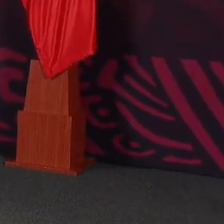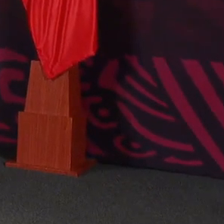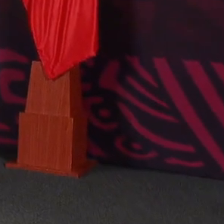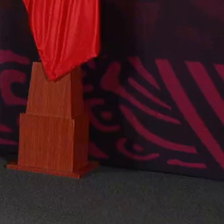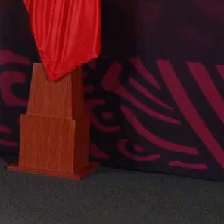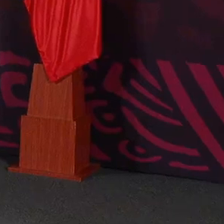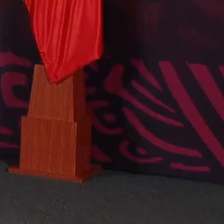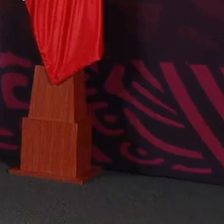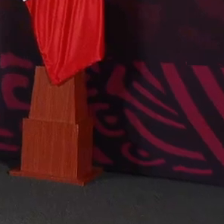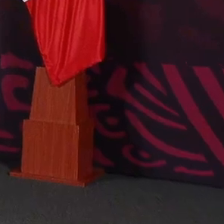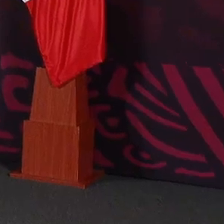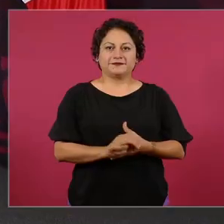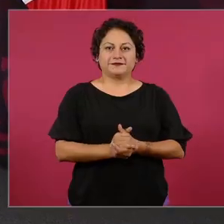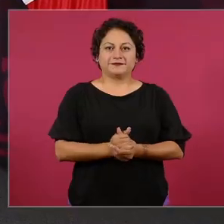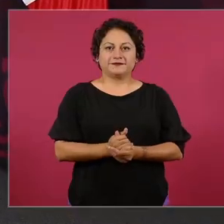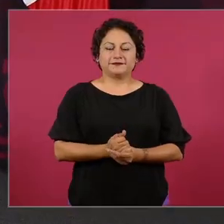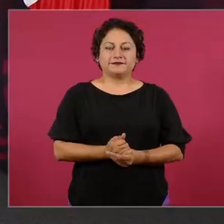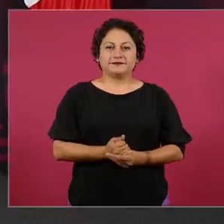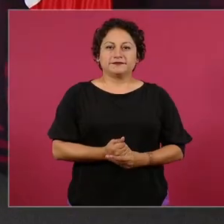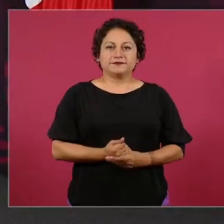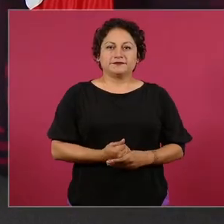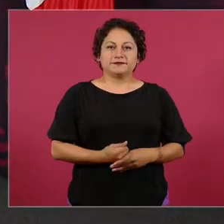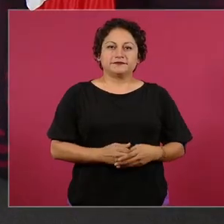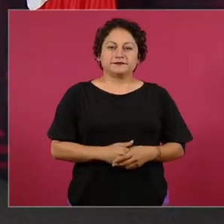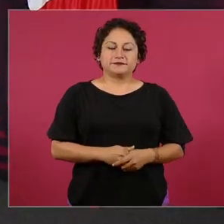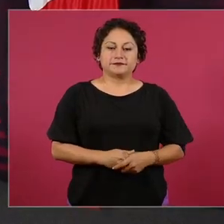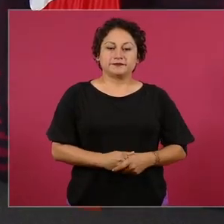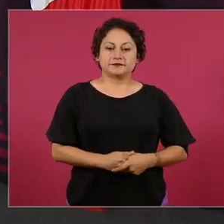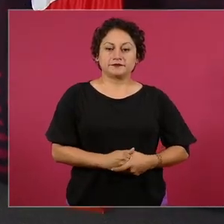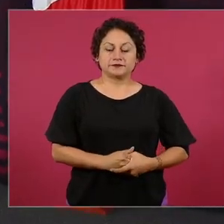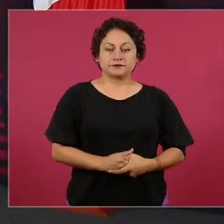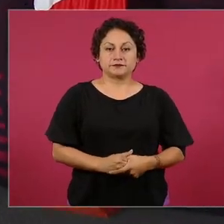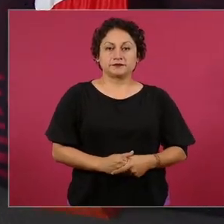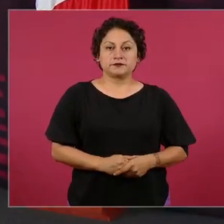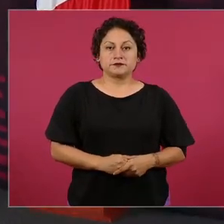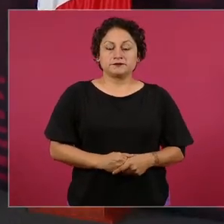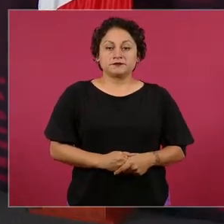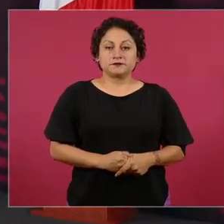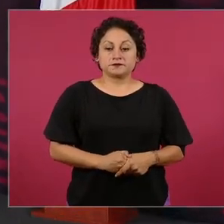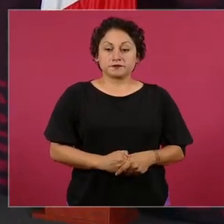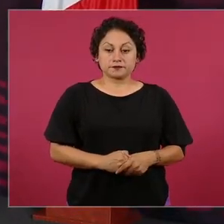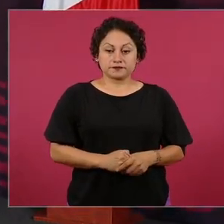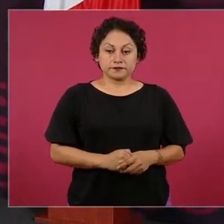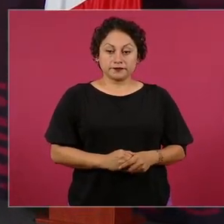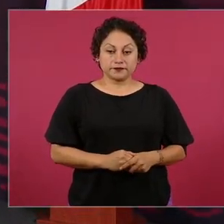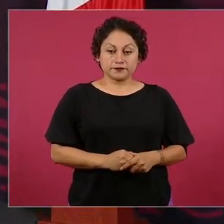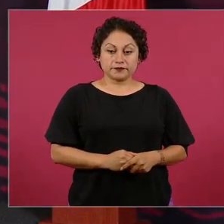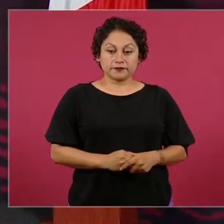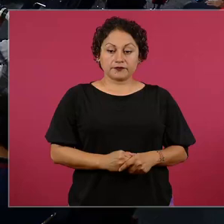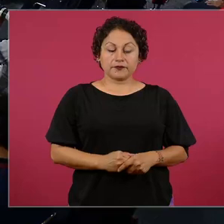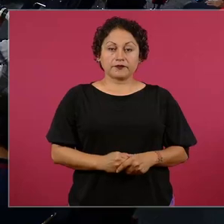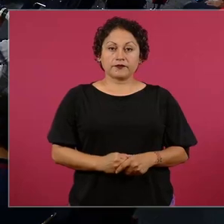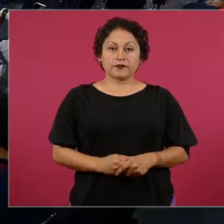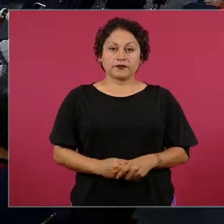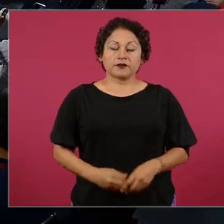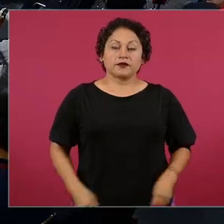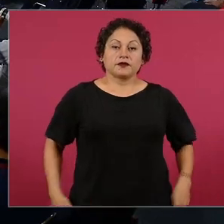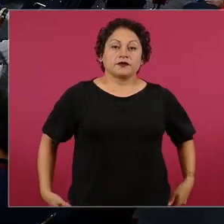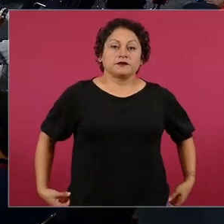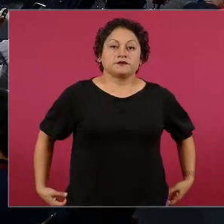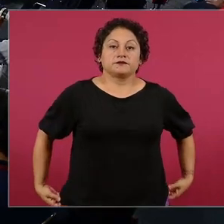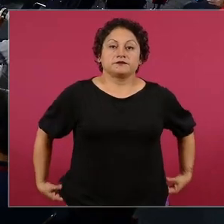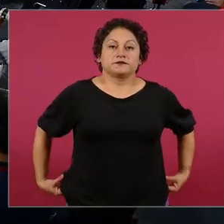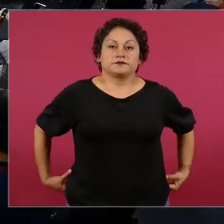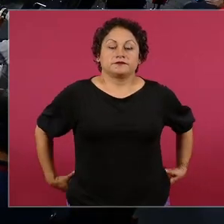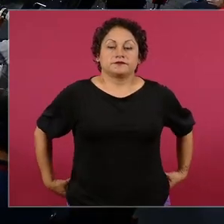de los que más sabe temas